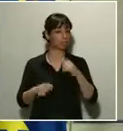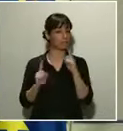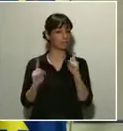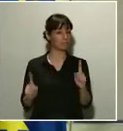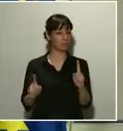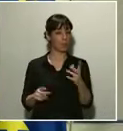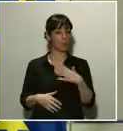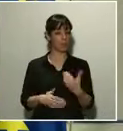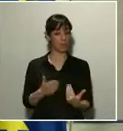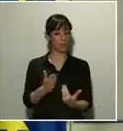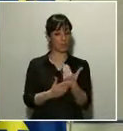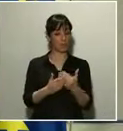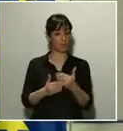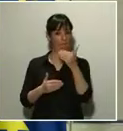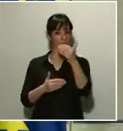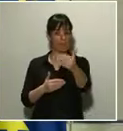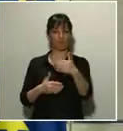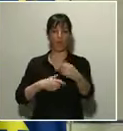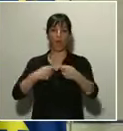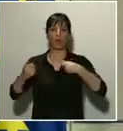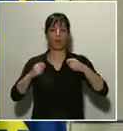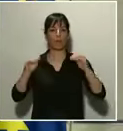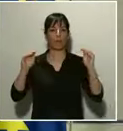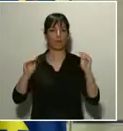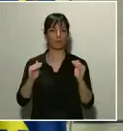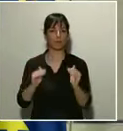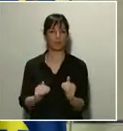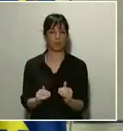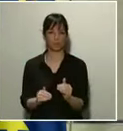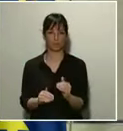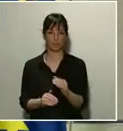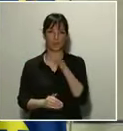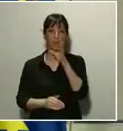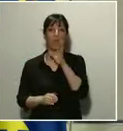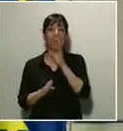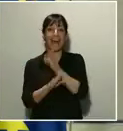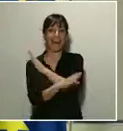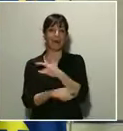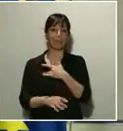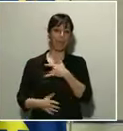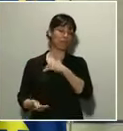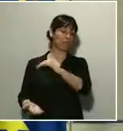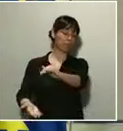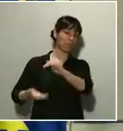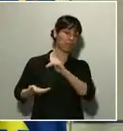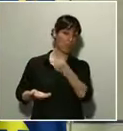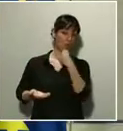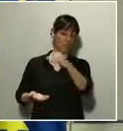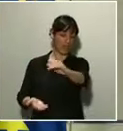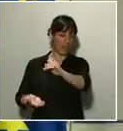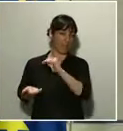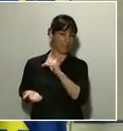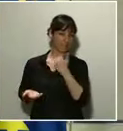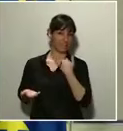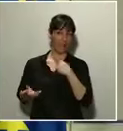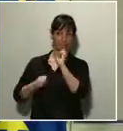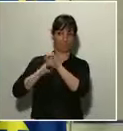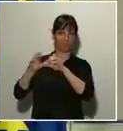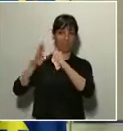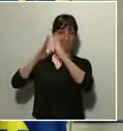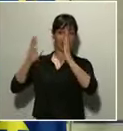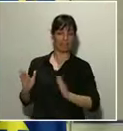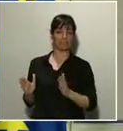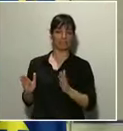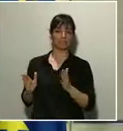días teniendo en cuenta este acopio de alimentos que se ha efectuado en hogares y domicilios y que